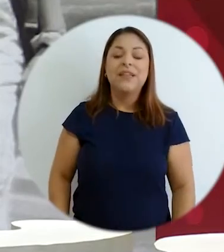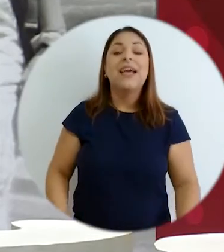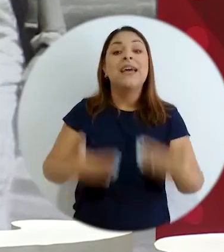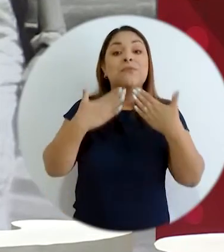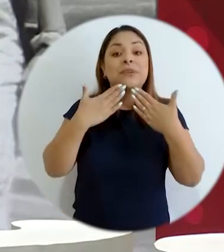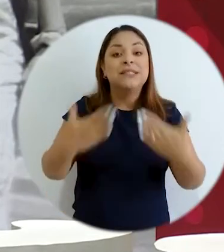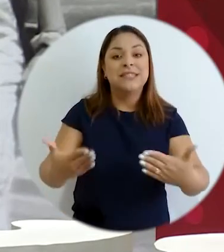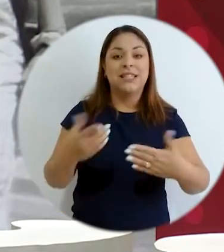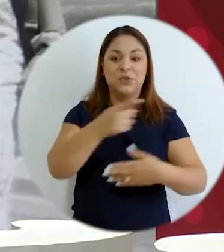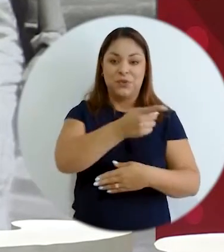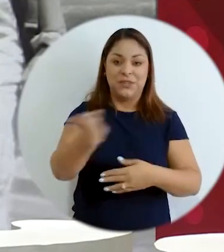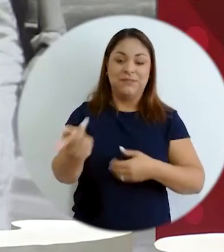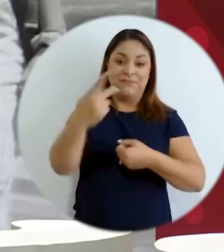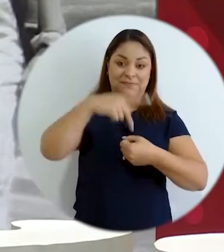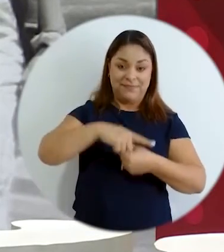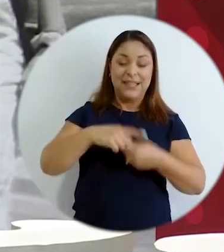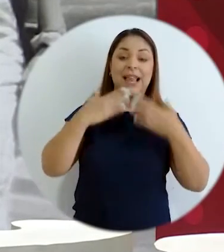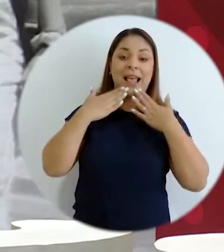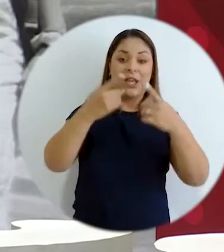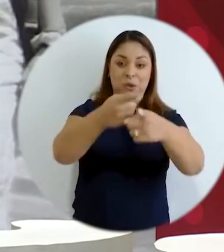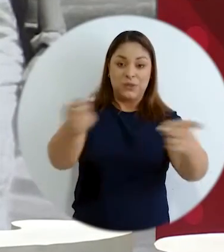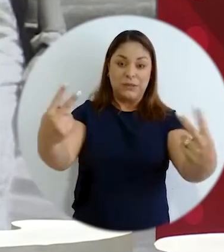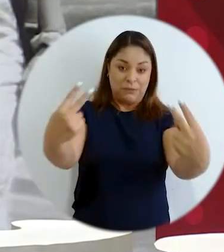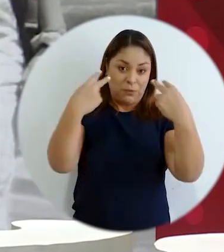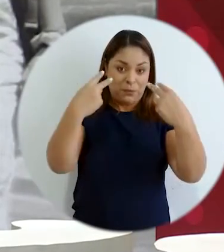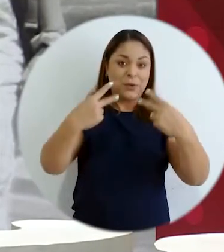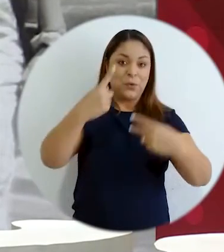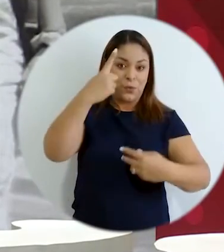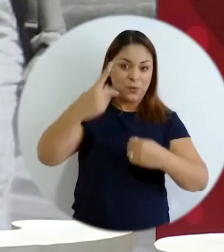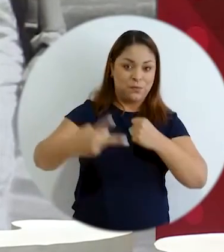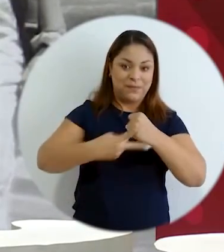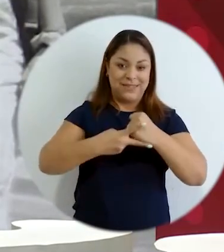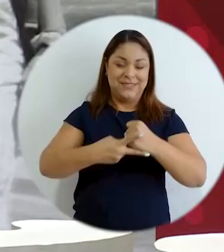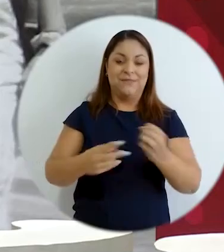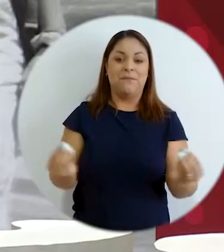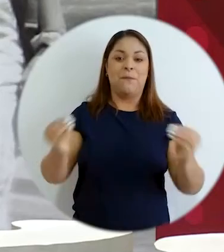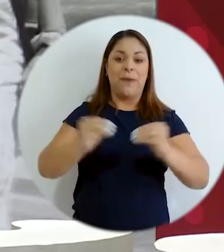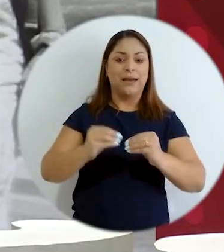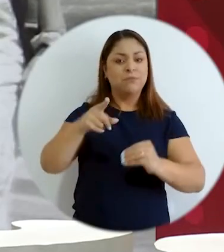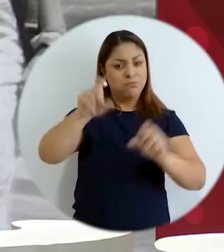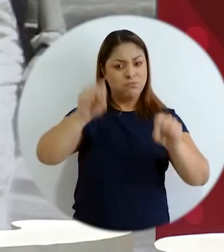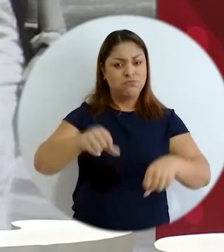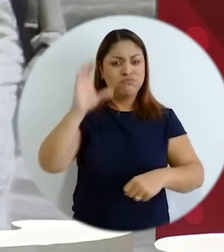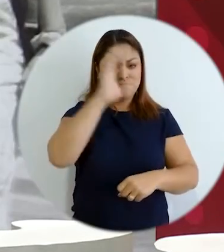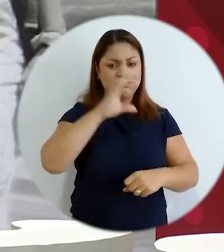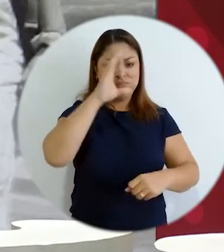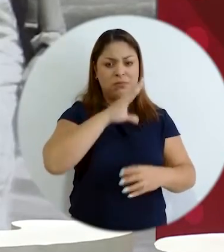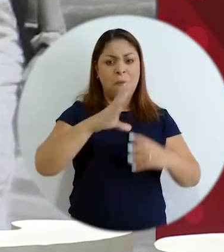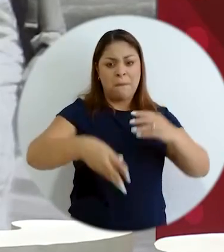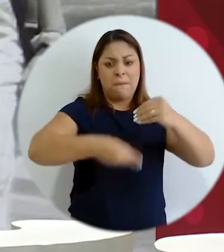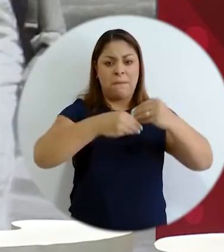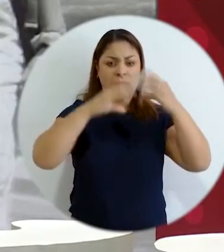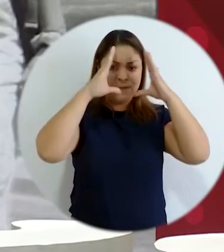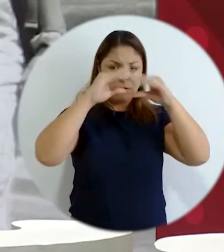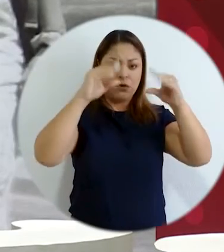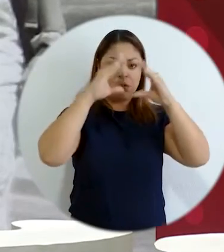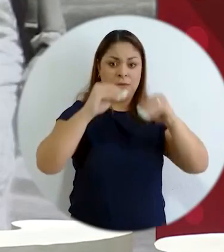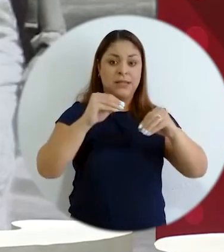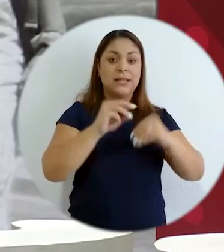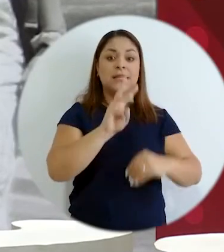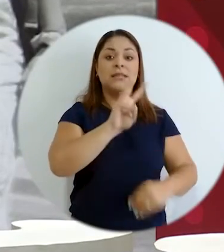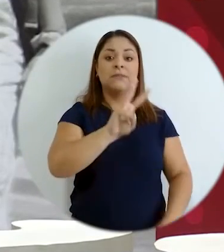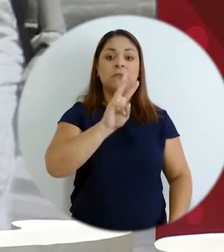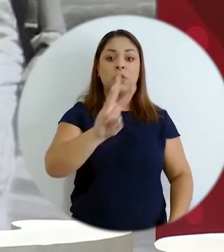les agradecemos mucho su participación y a ustedes por acompañarnos una vez más puede buscar más información sobre este y otros